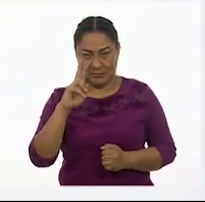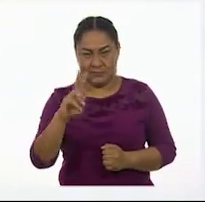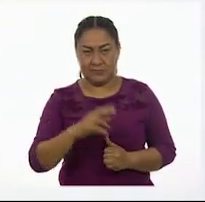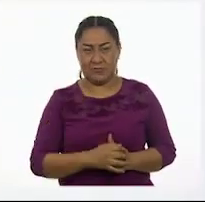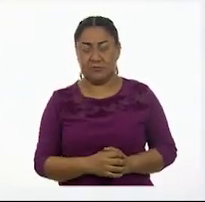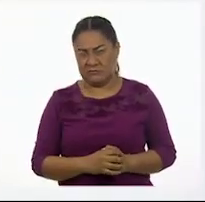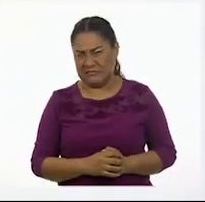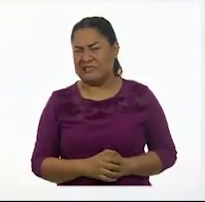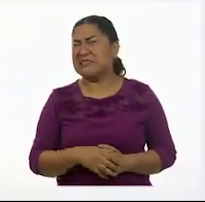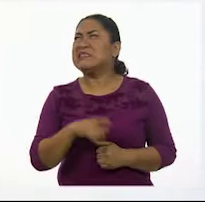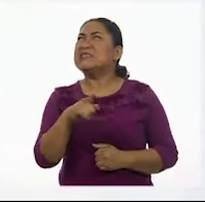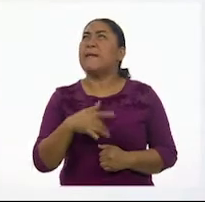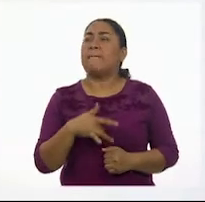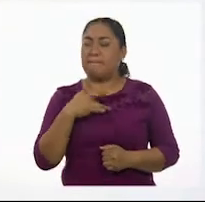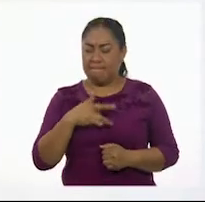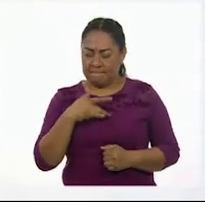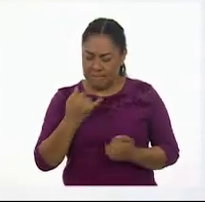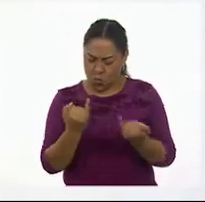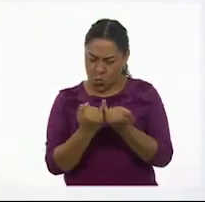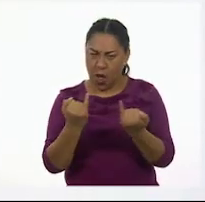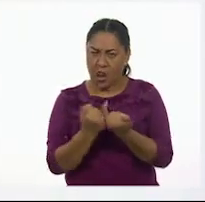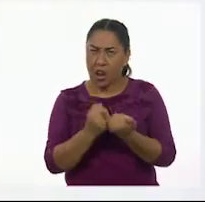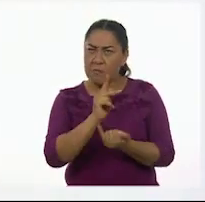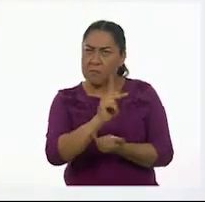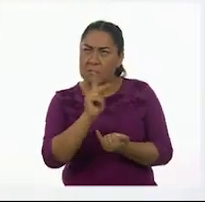Esto también me suena como a epidemia.